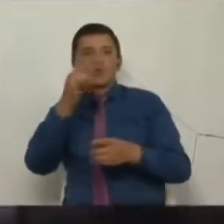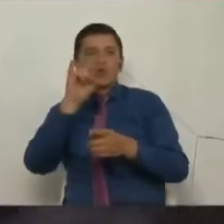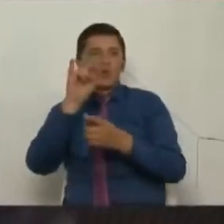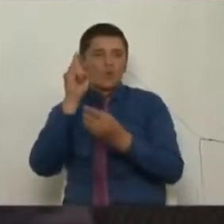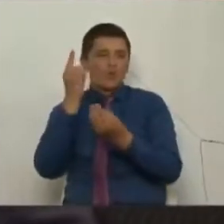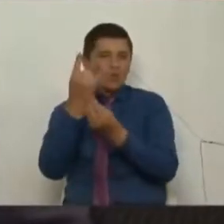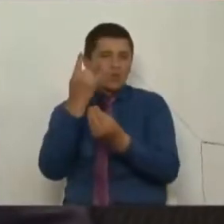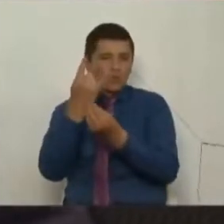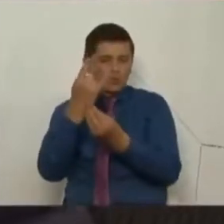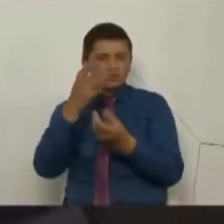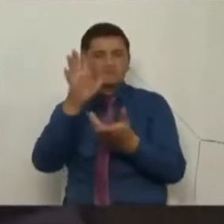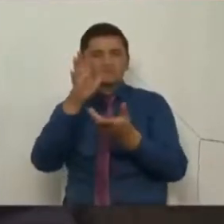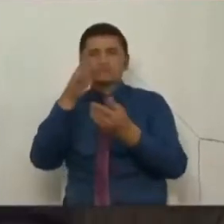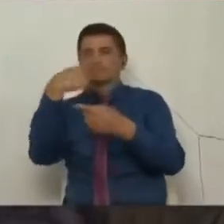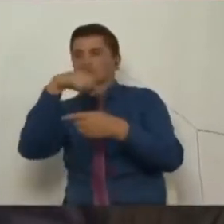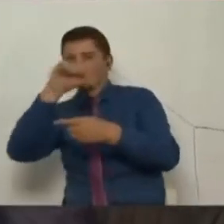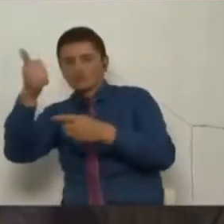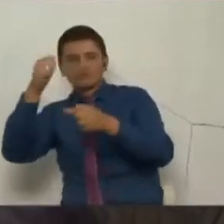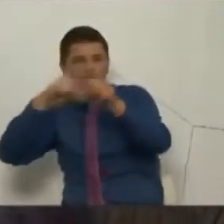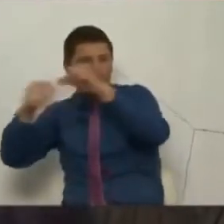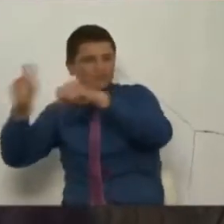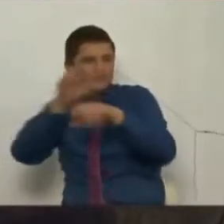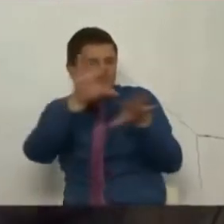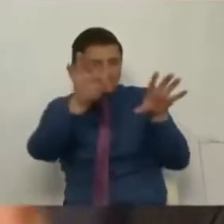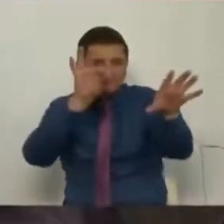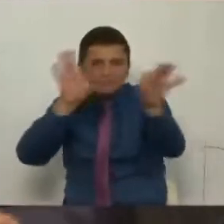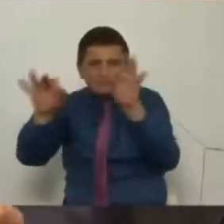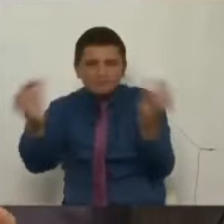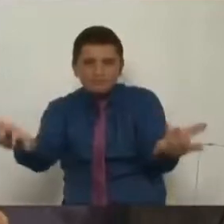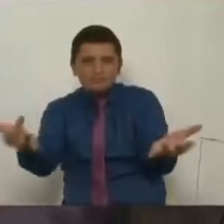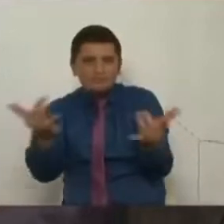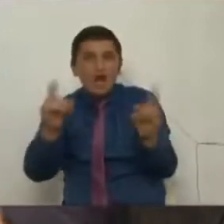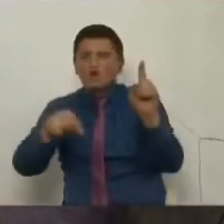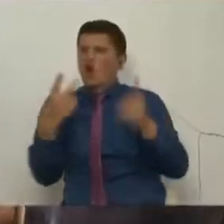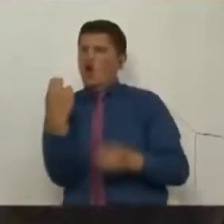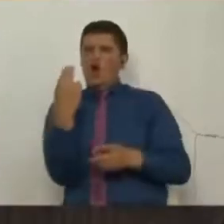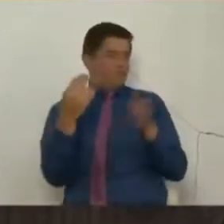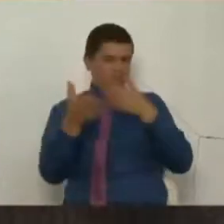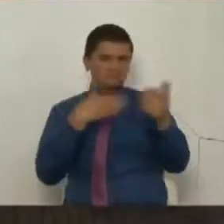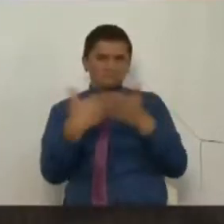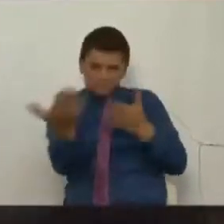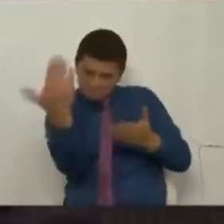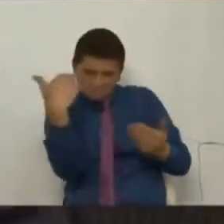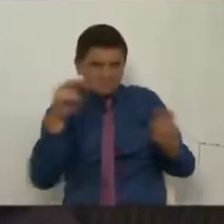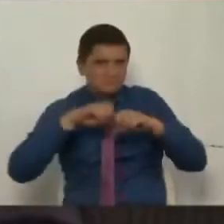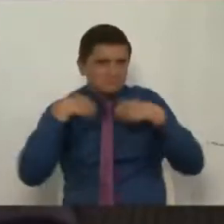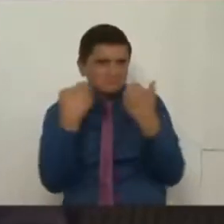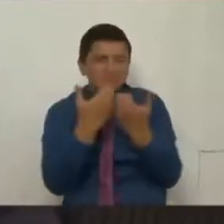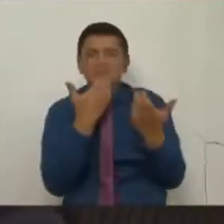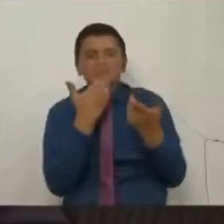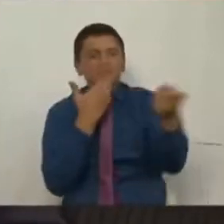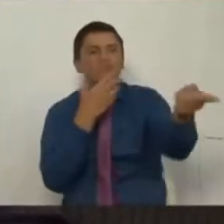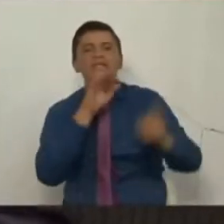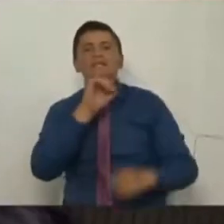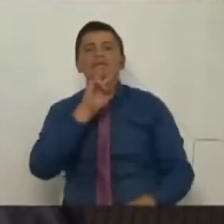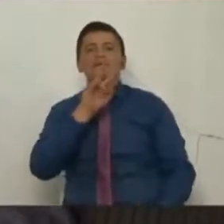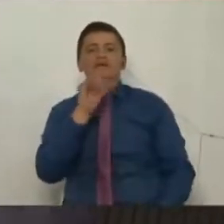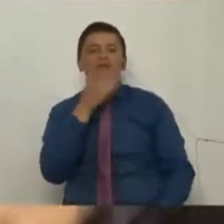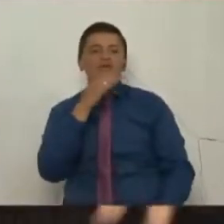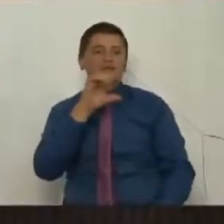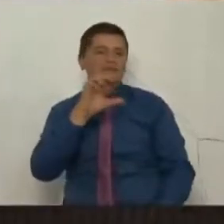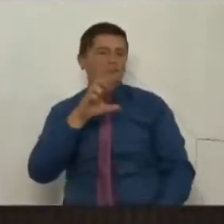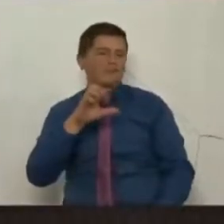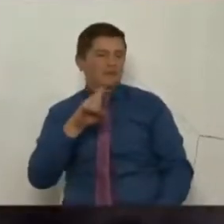Roosevelt, asistiría incluso los que dijeron no al acuerdo, como Iván Cepeda. Asistiríamos